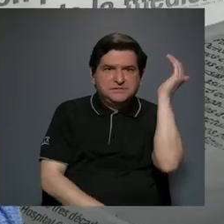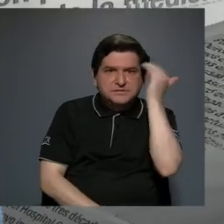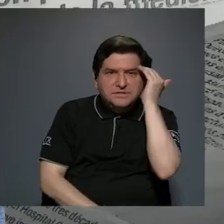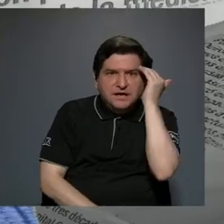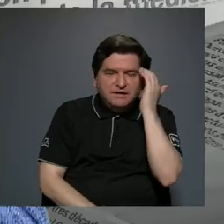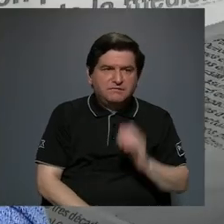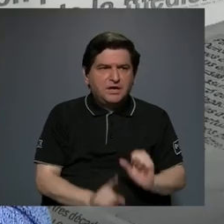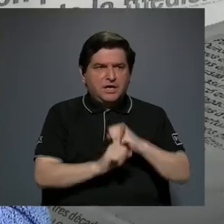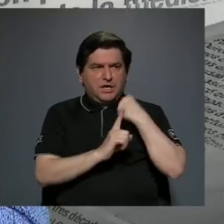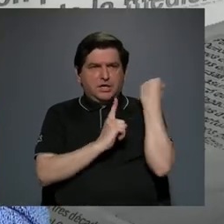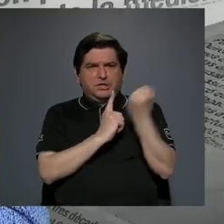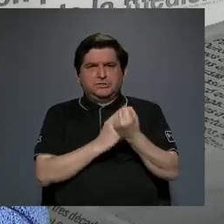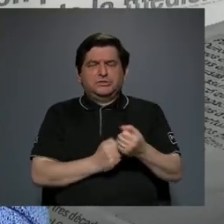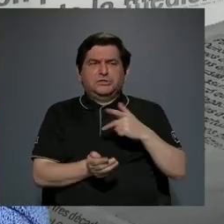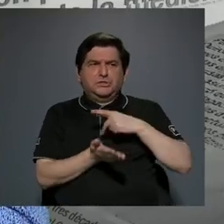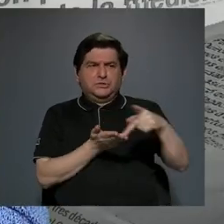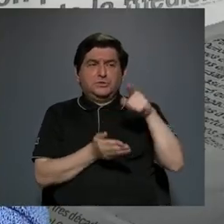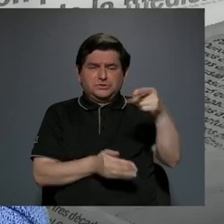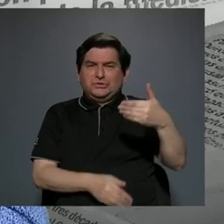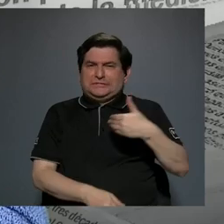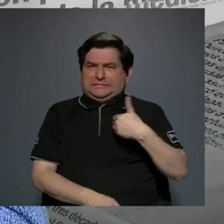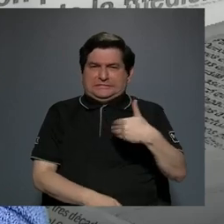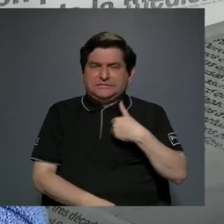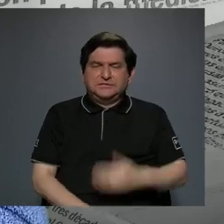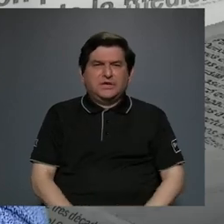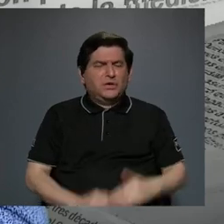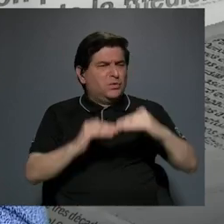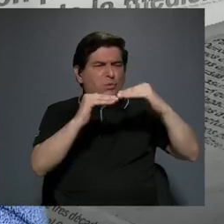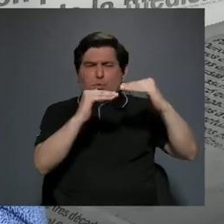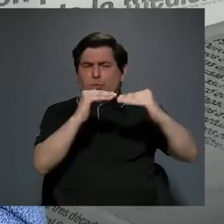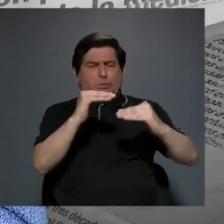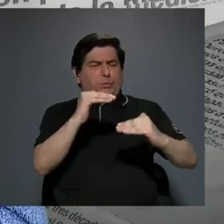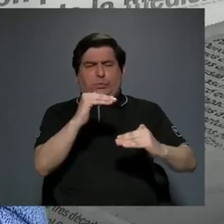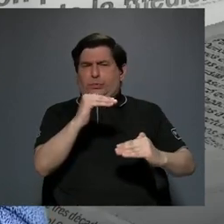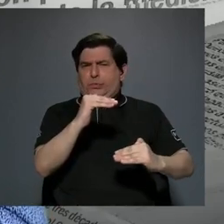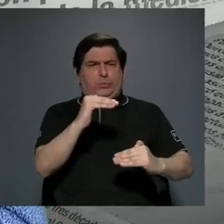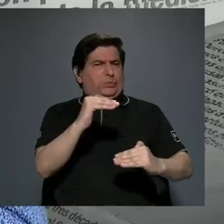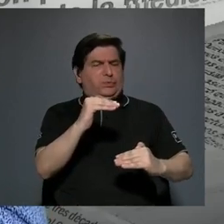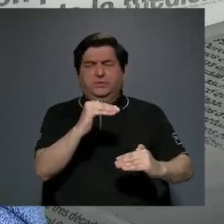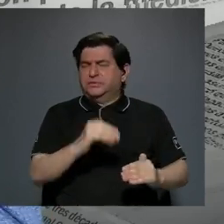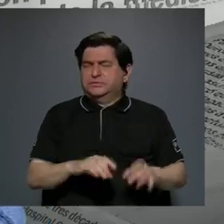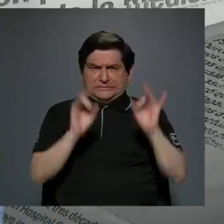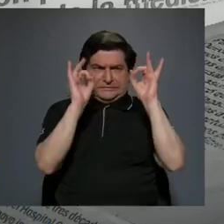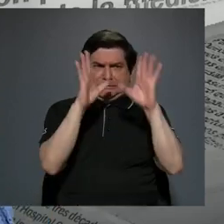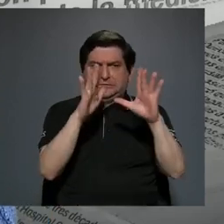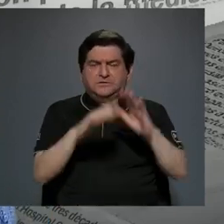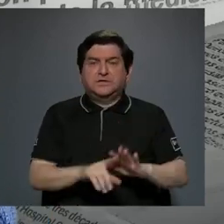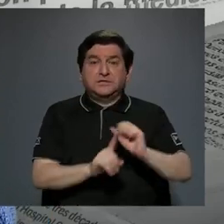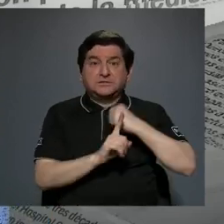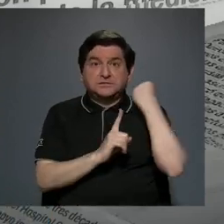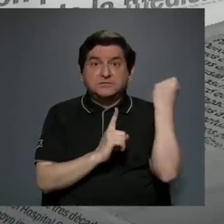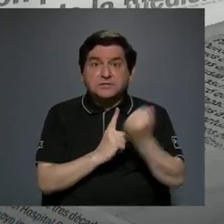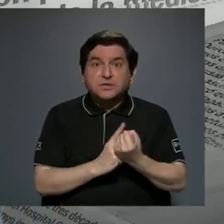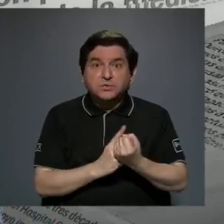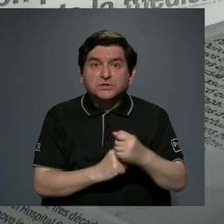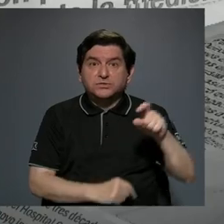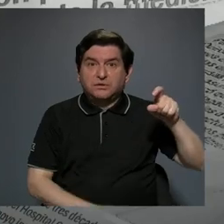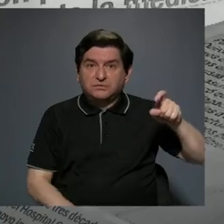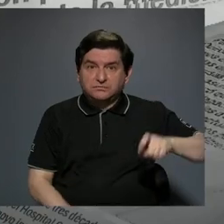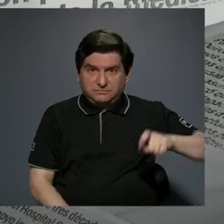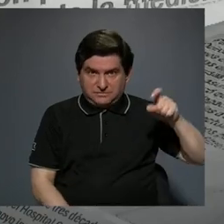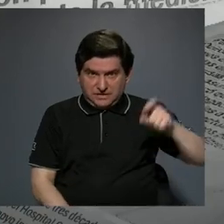exactamente las condiciones del salario que ellos tienen, es bajísimo, entonces es una situación que hay que